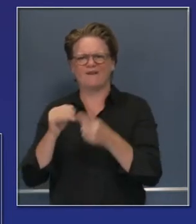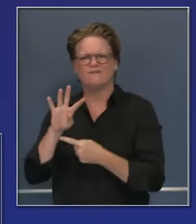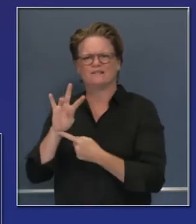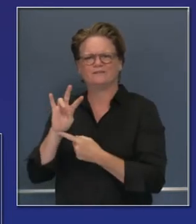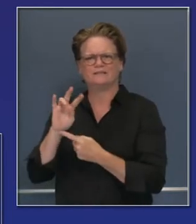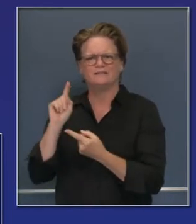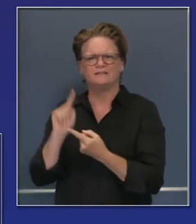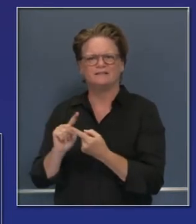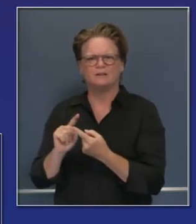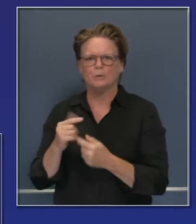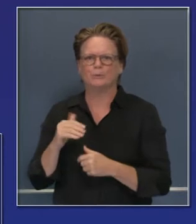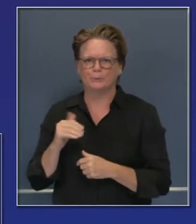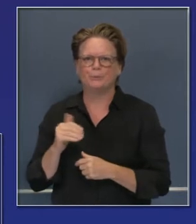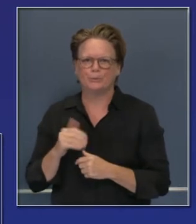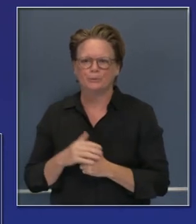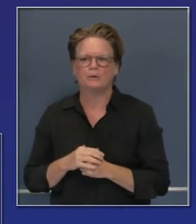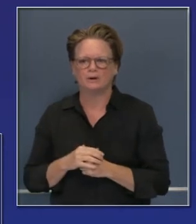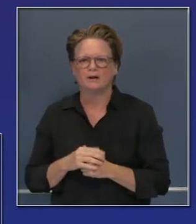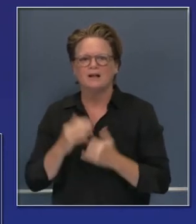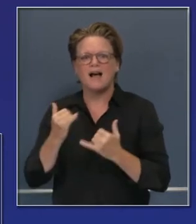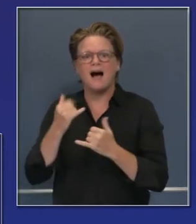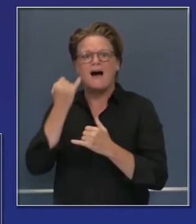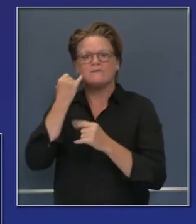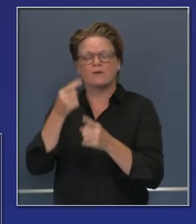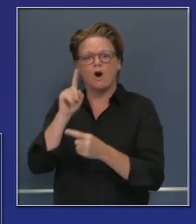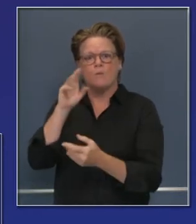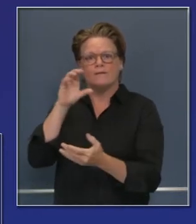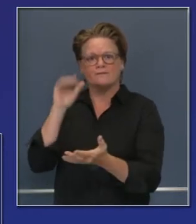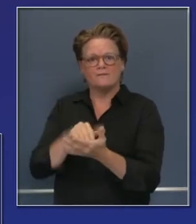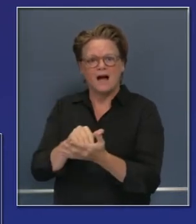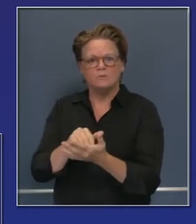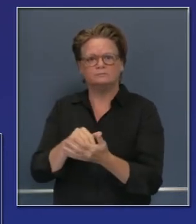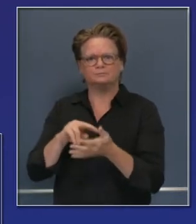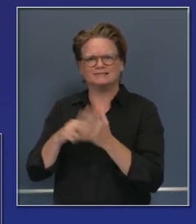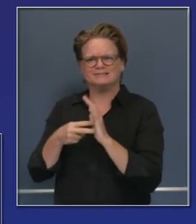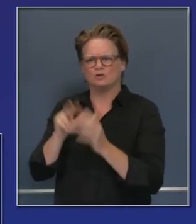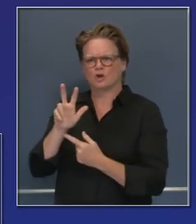diagnósticas, el precio bajará a 37,78.